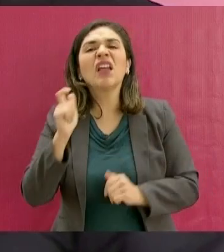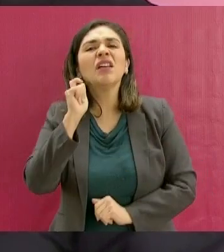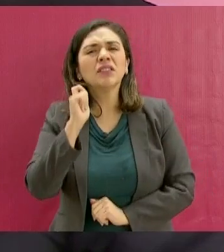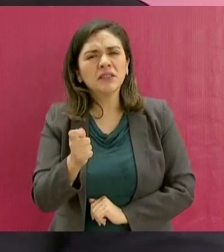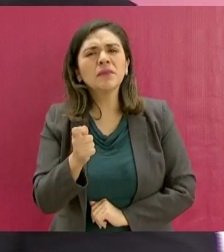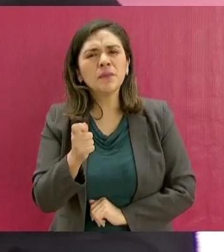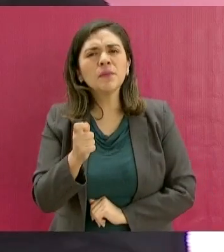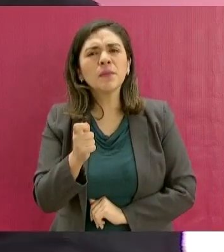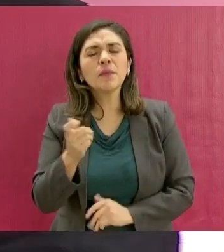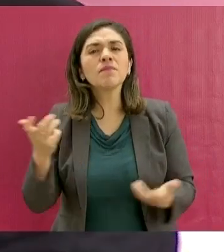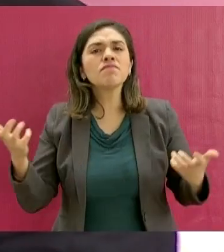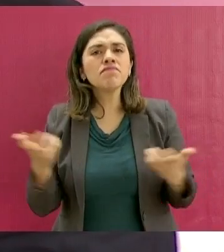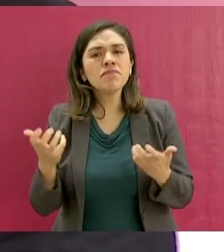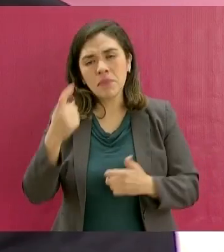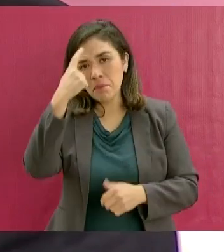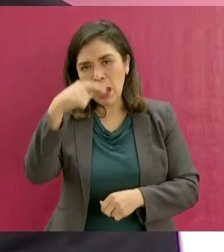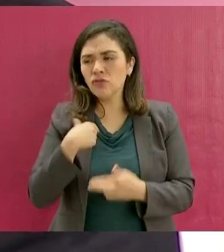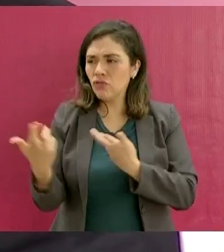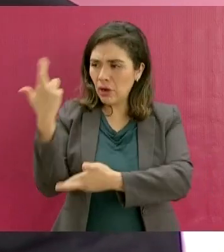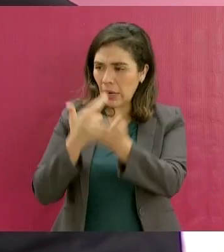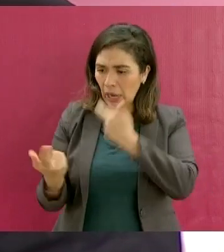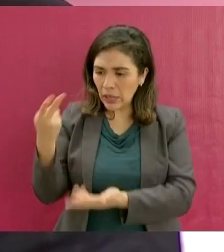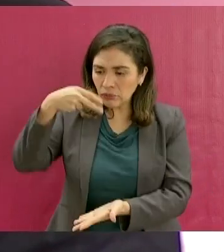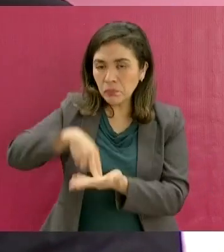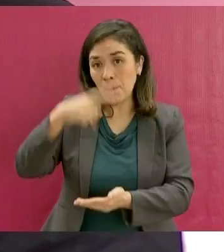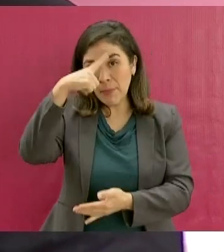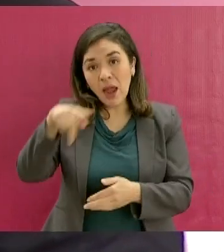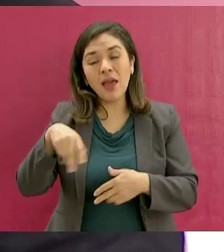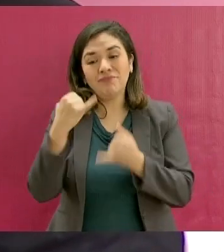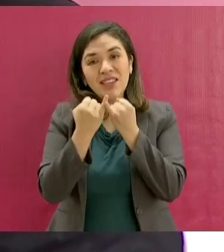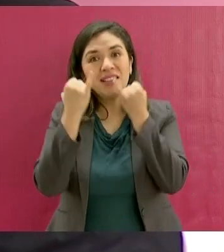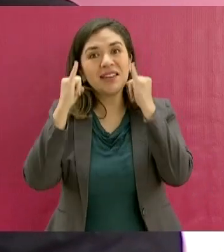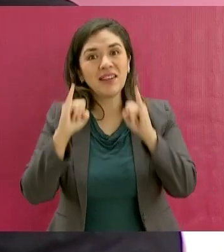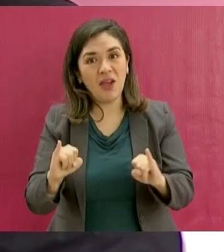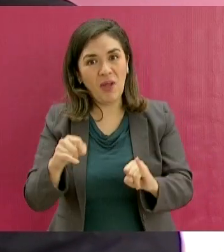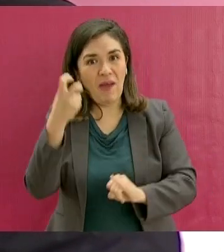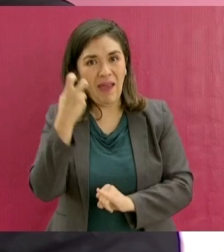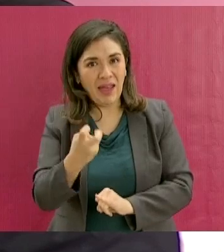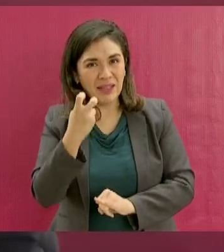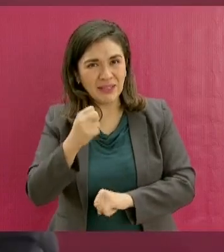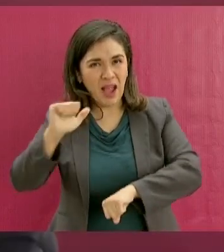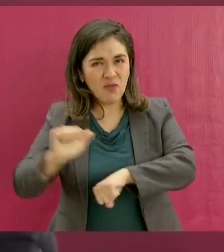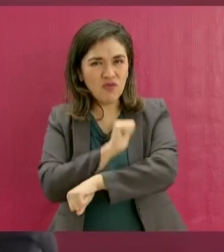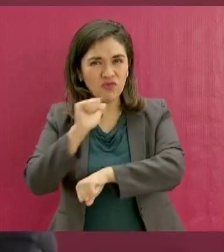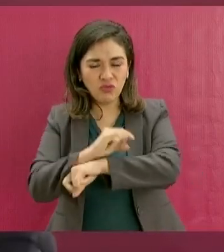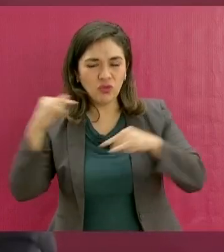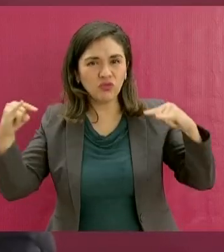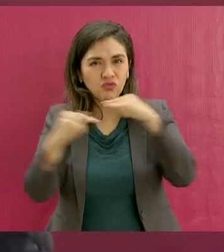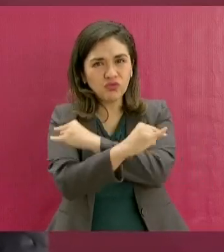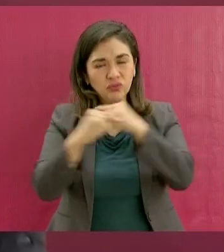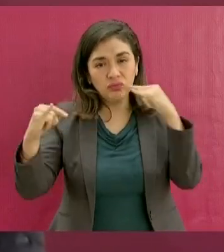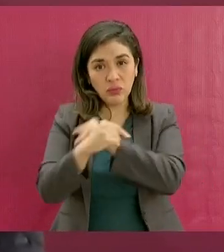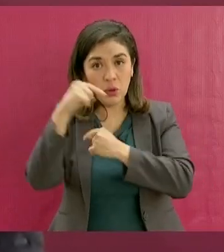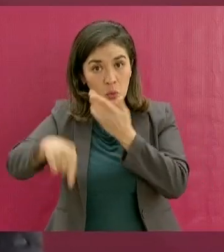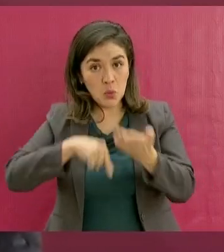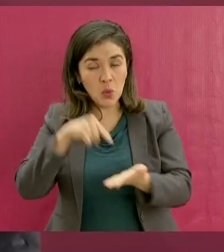regresar para inaugurar este parque vehicular.